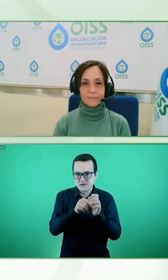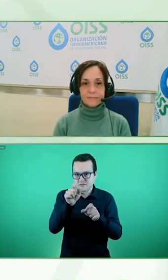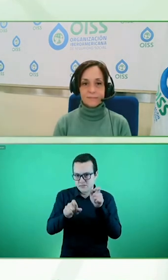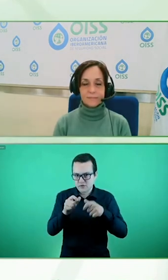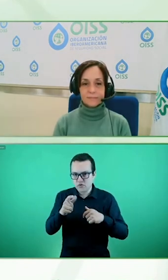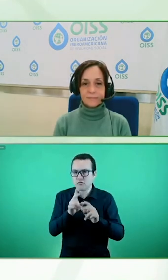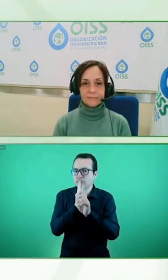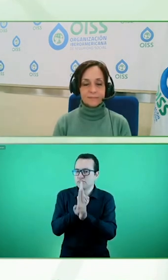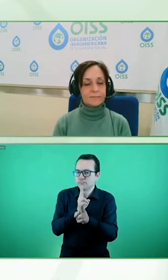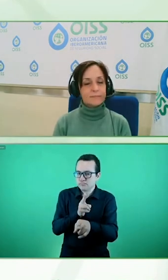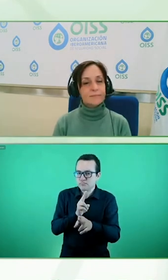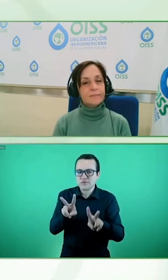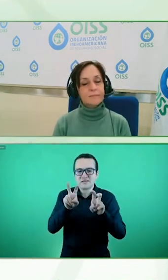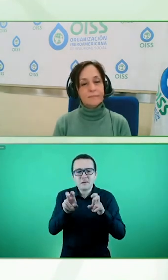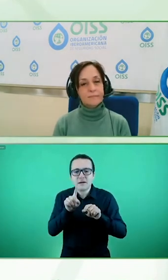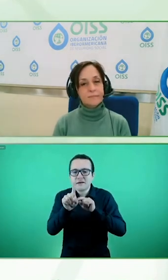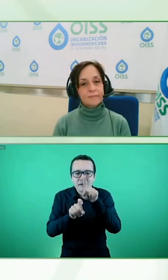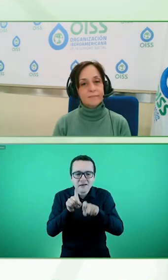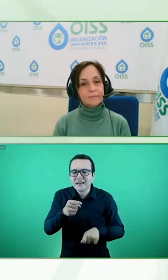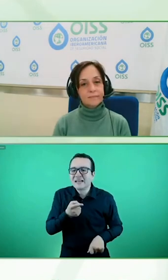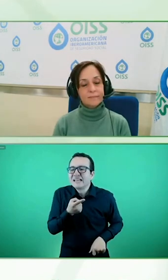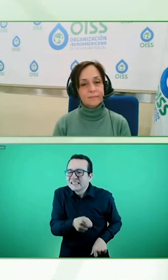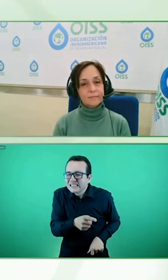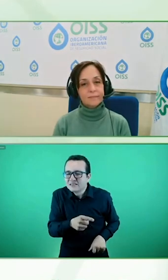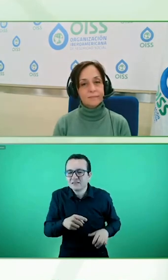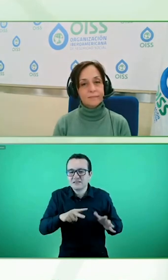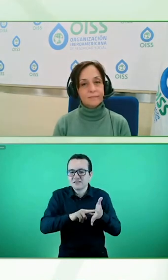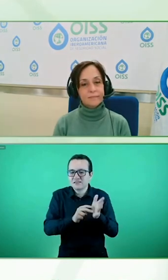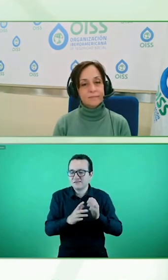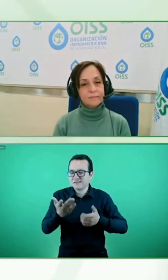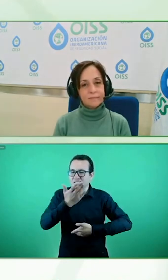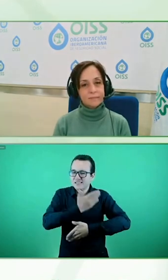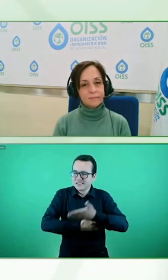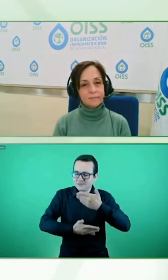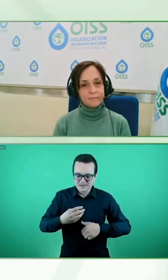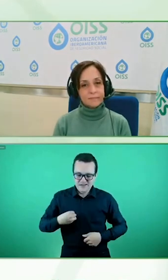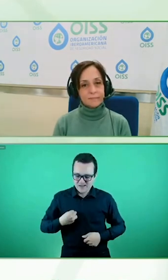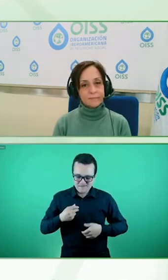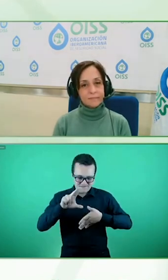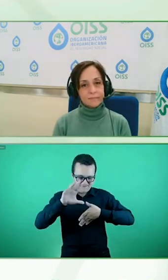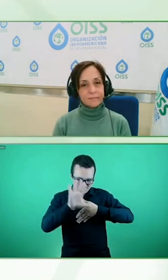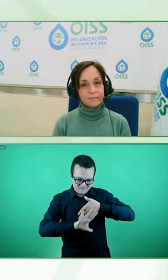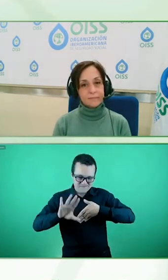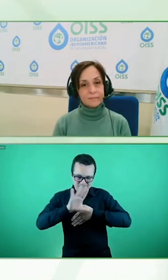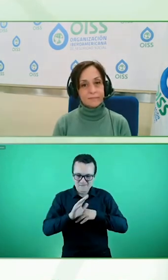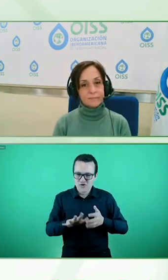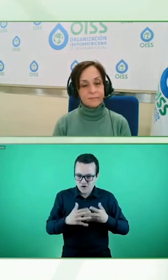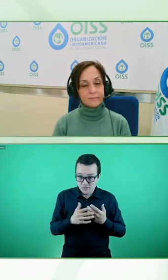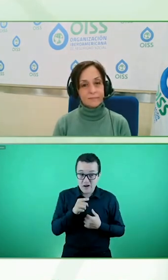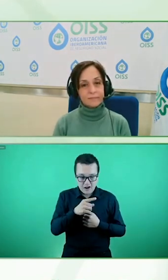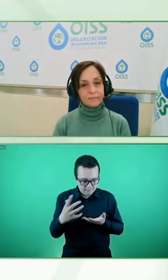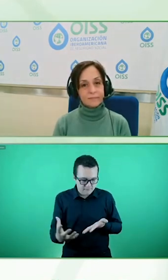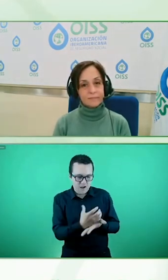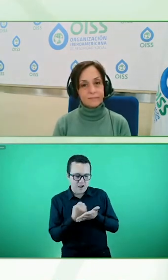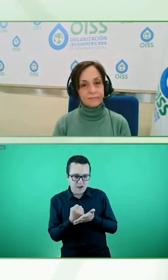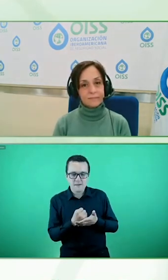significa vivir con una discapacidad en la región? y aparecían como 3 grandes temas siempre el primero